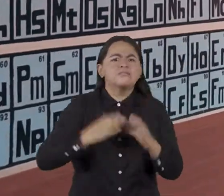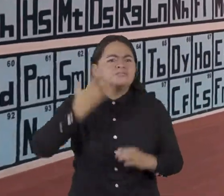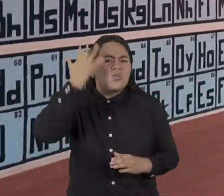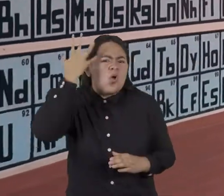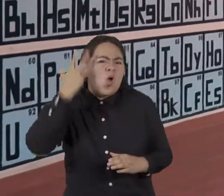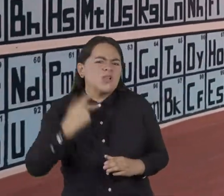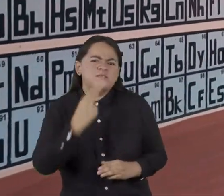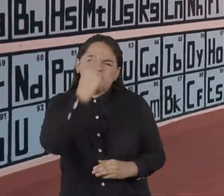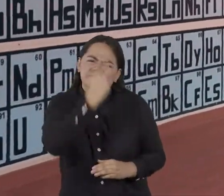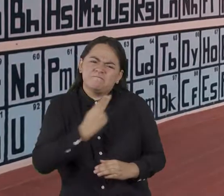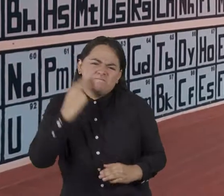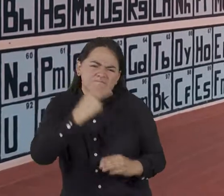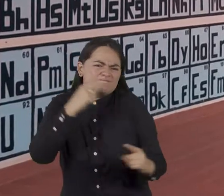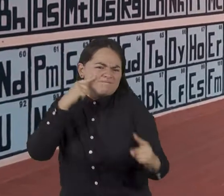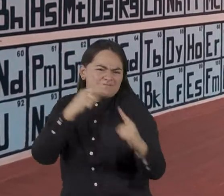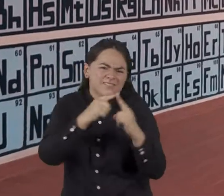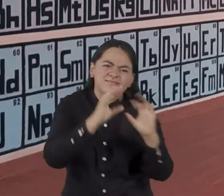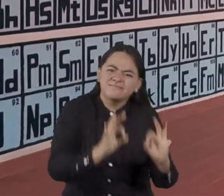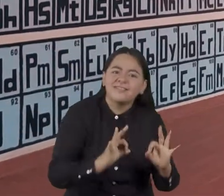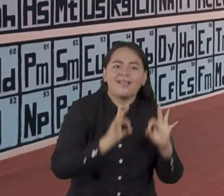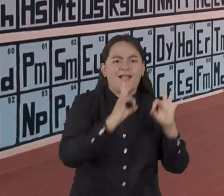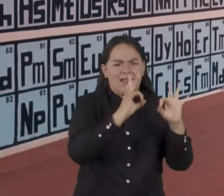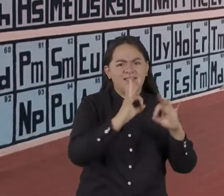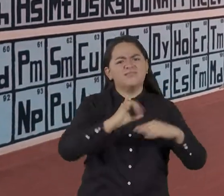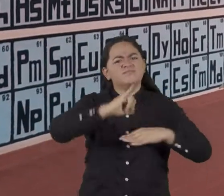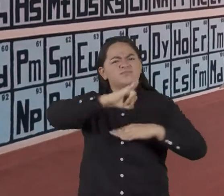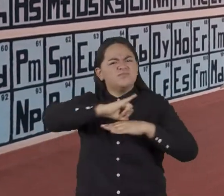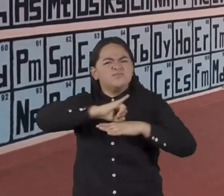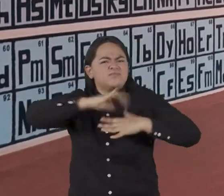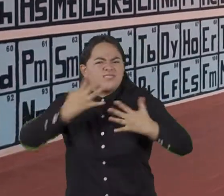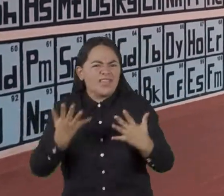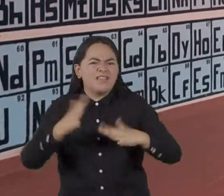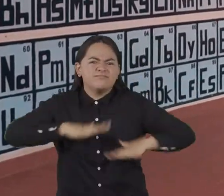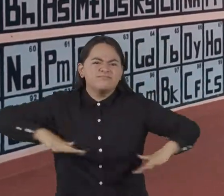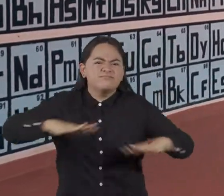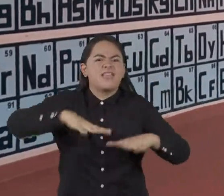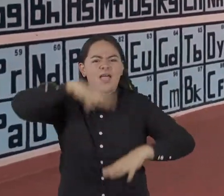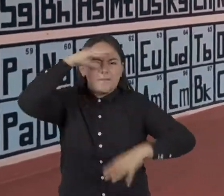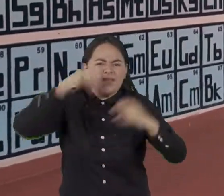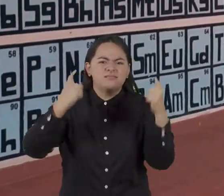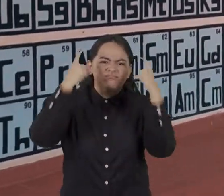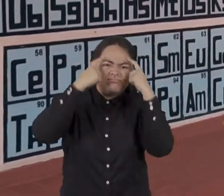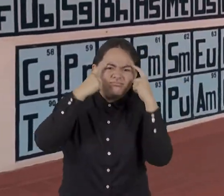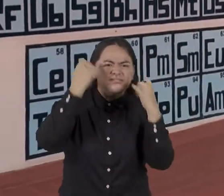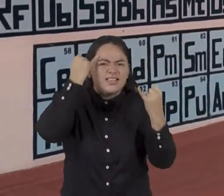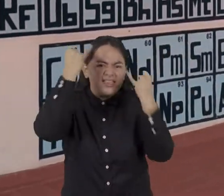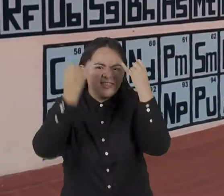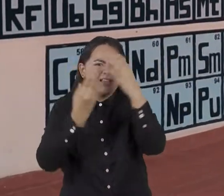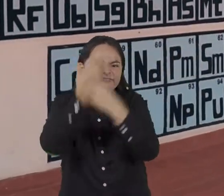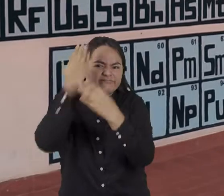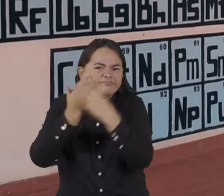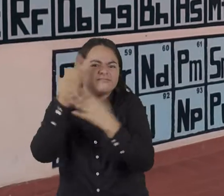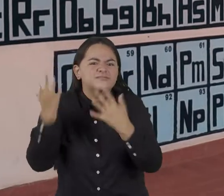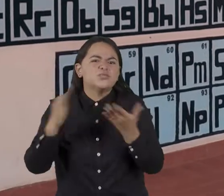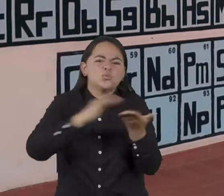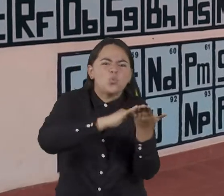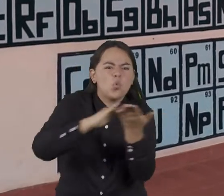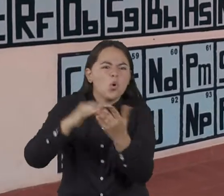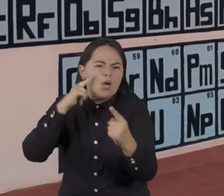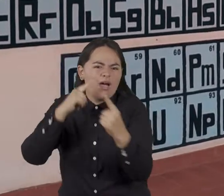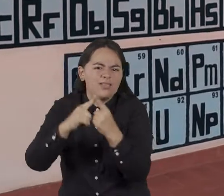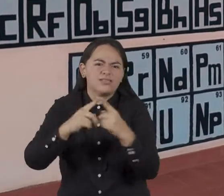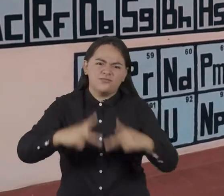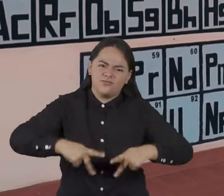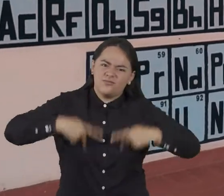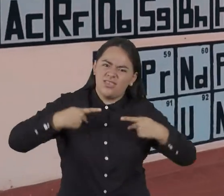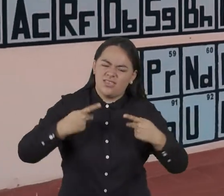La Universidad del Cauca es una institución en donde la calidad es un compromiso diario, un lugar para aprender, para pensar y aportar soluciones prácticas